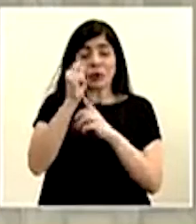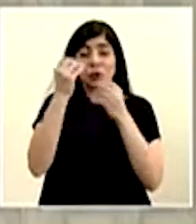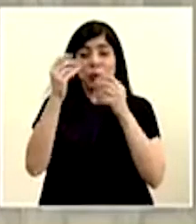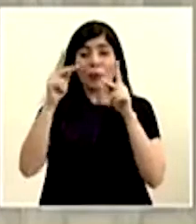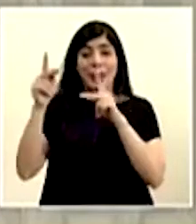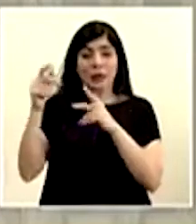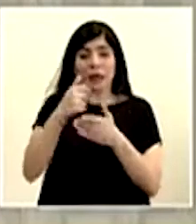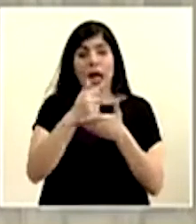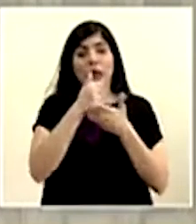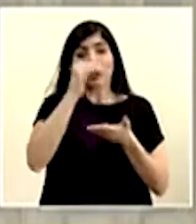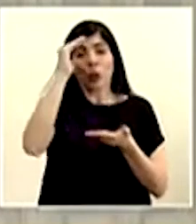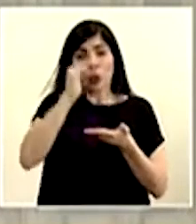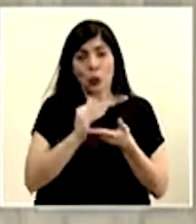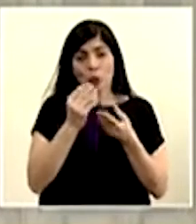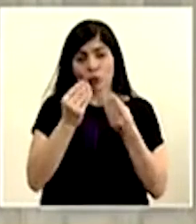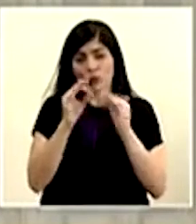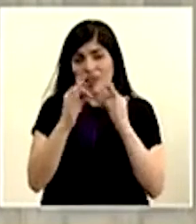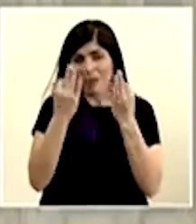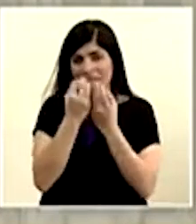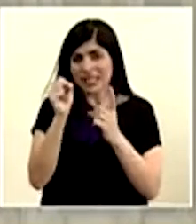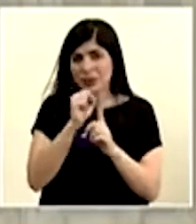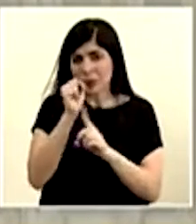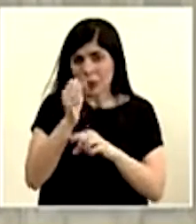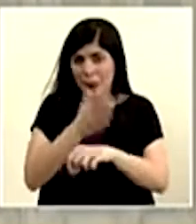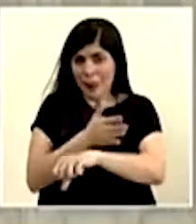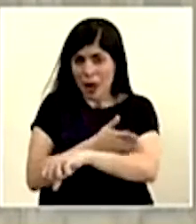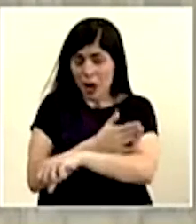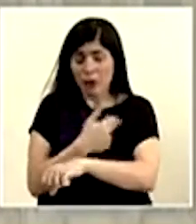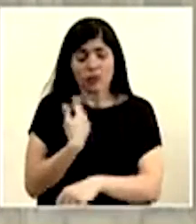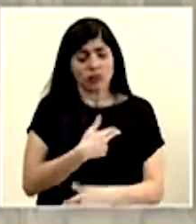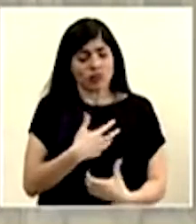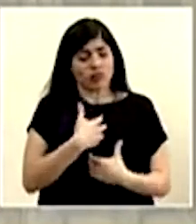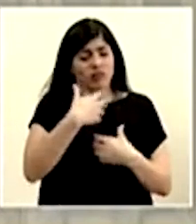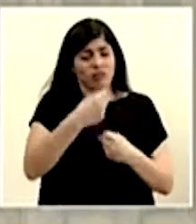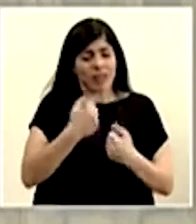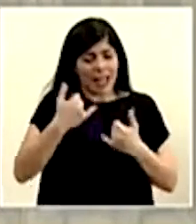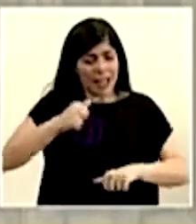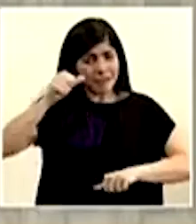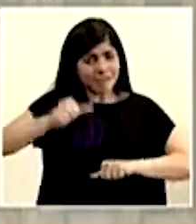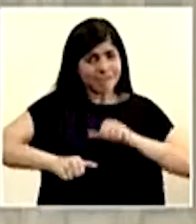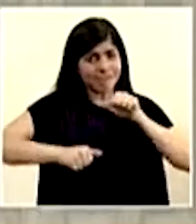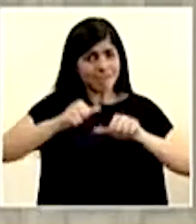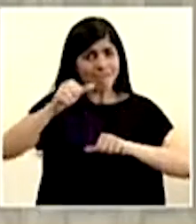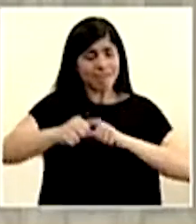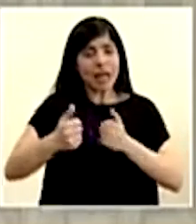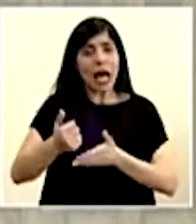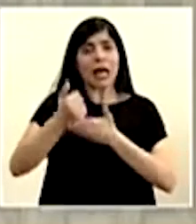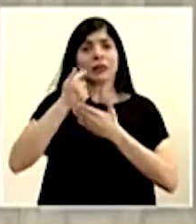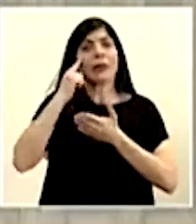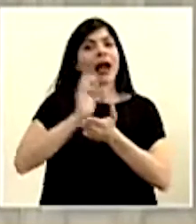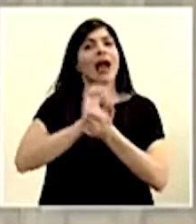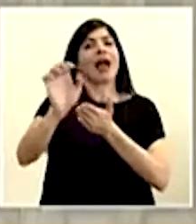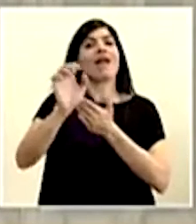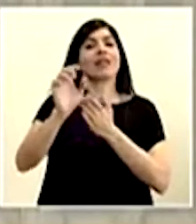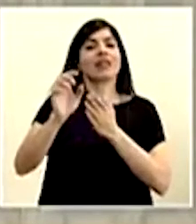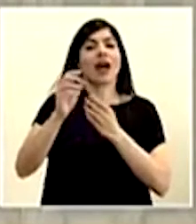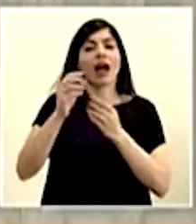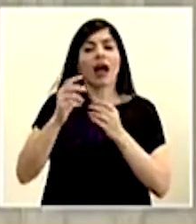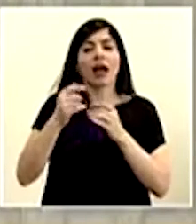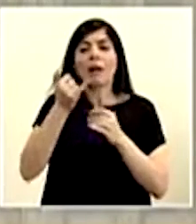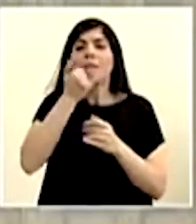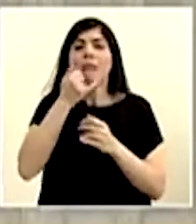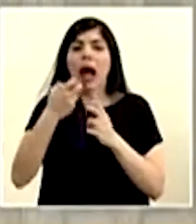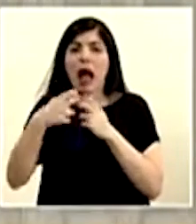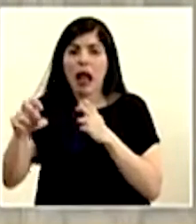personas y de muchas familias. Hemos confiado en que el esfuerzo que estamos haciendo nos permita evitar al máximo las filtraciones, pero